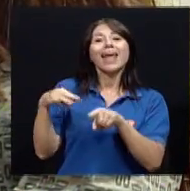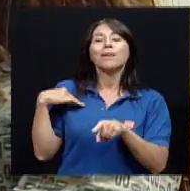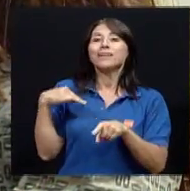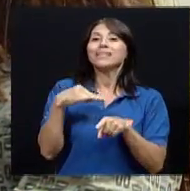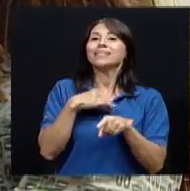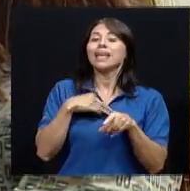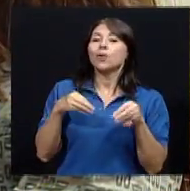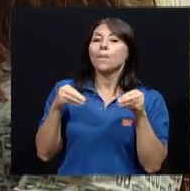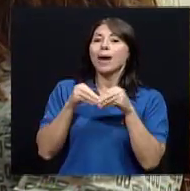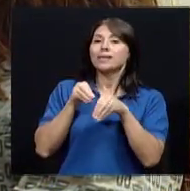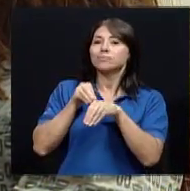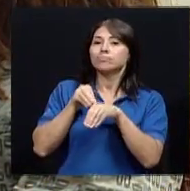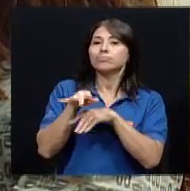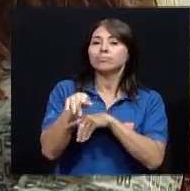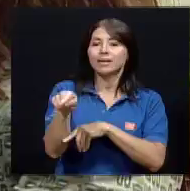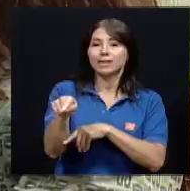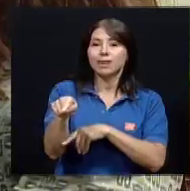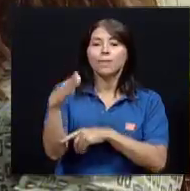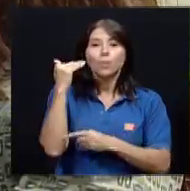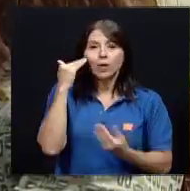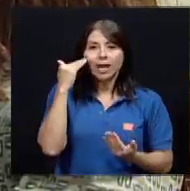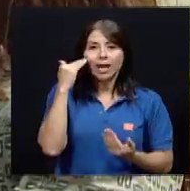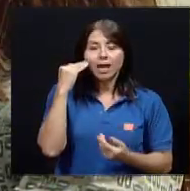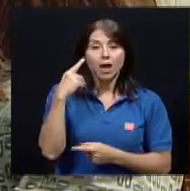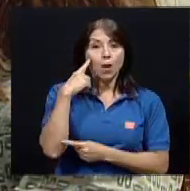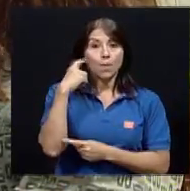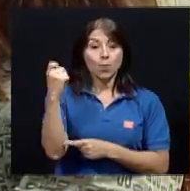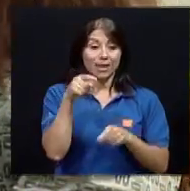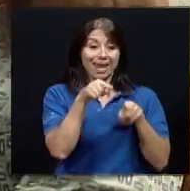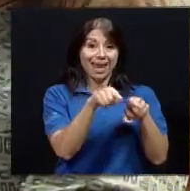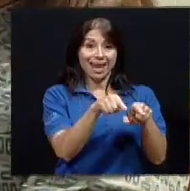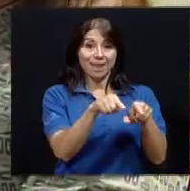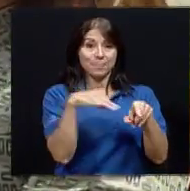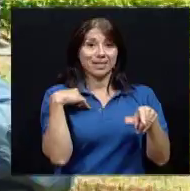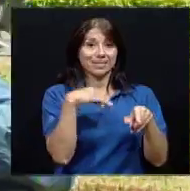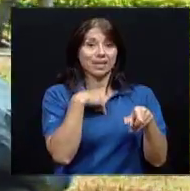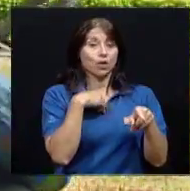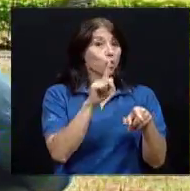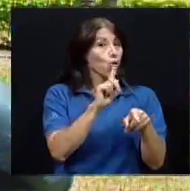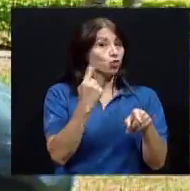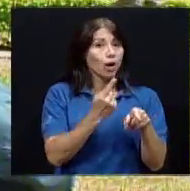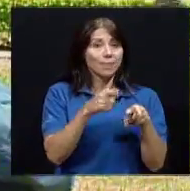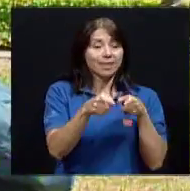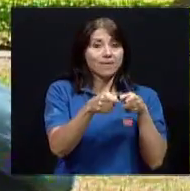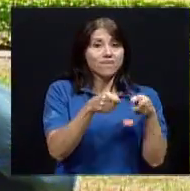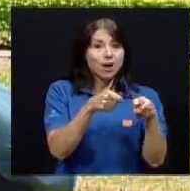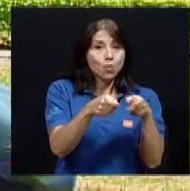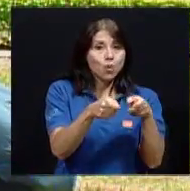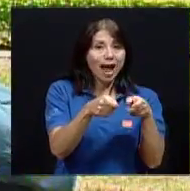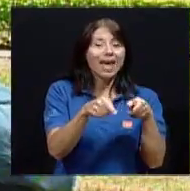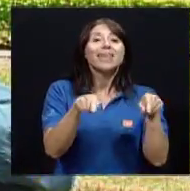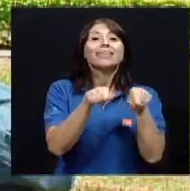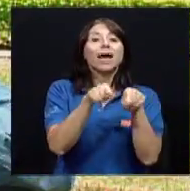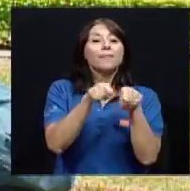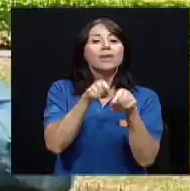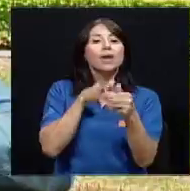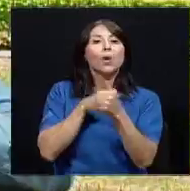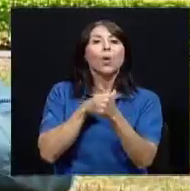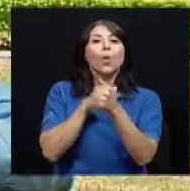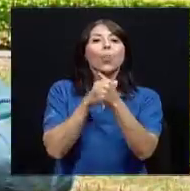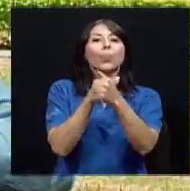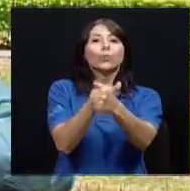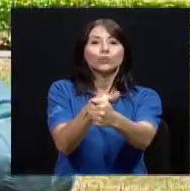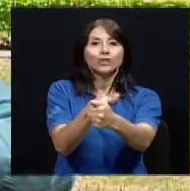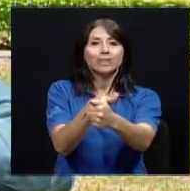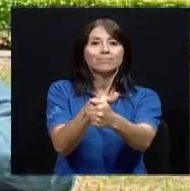¿Por qué? Porque no solamente es un ente que regula la relación, sino es un ente que también conduce. Entonces, es más sencillo sentarse a